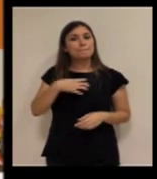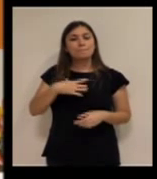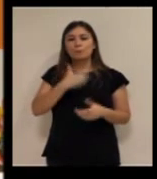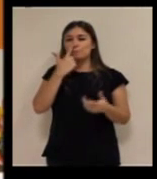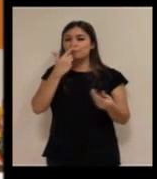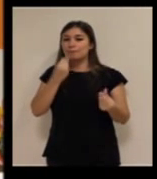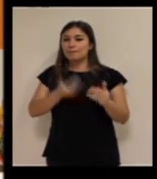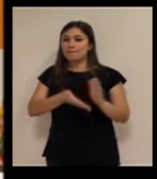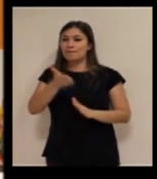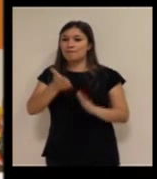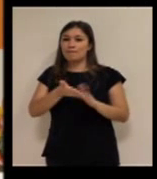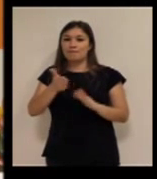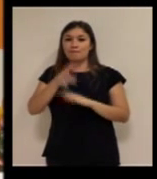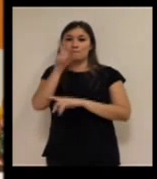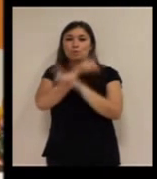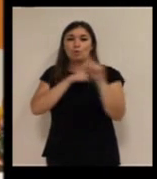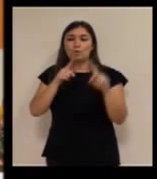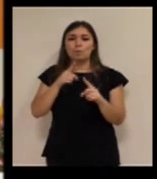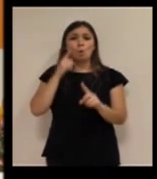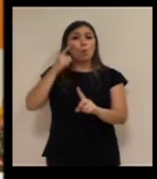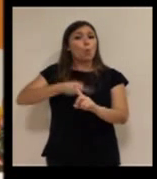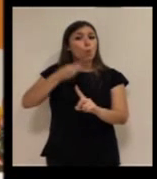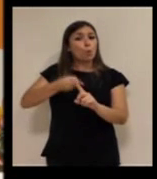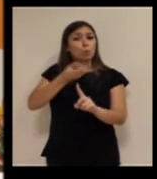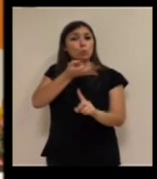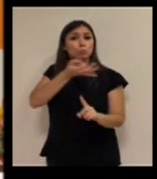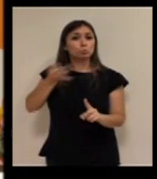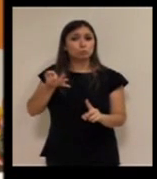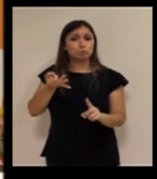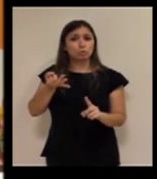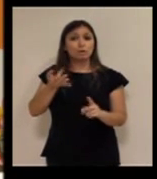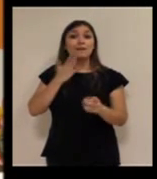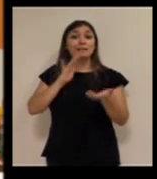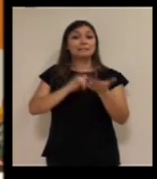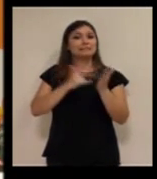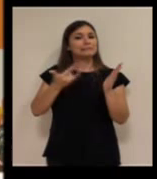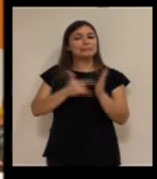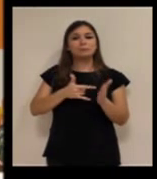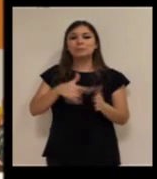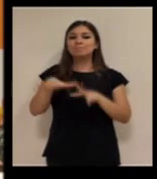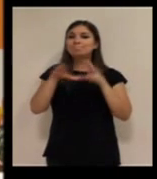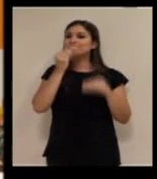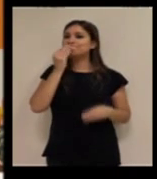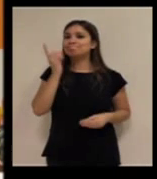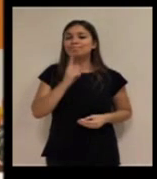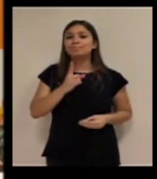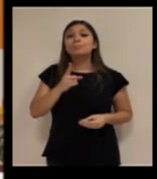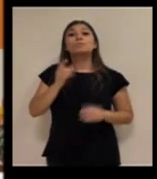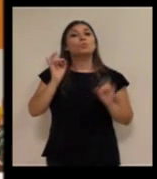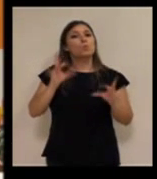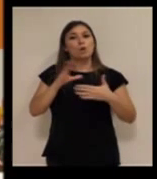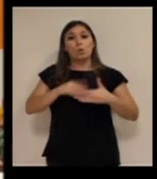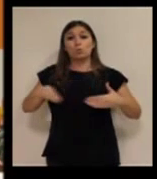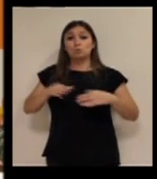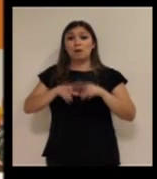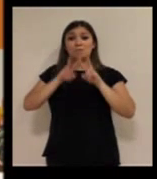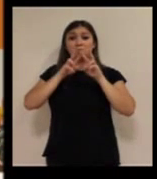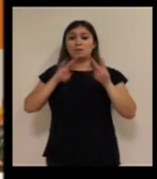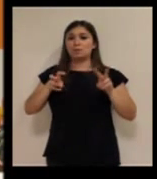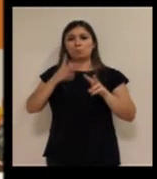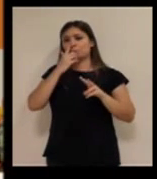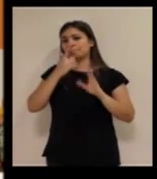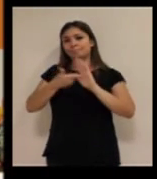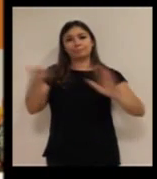intuísemos que le impide un uso adecuado del sistema, pues eran usuarios que también desde el inicio quedaban fuera